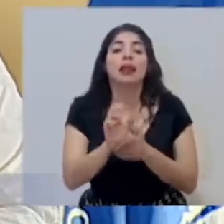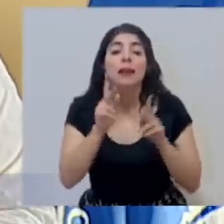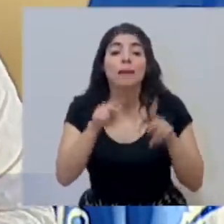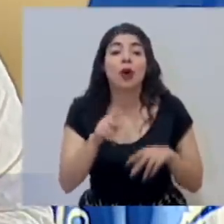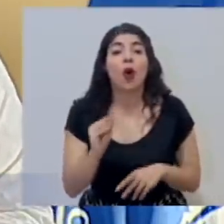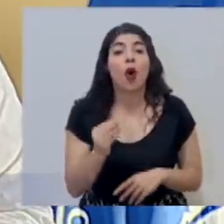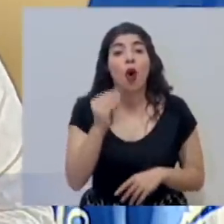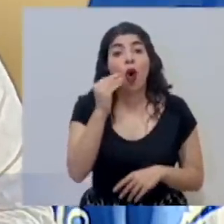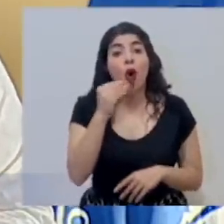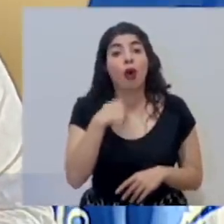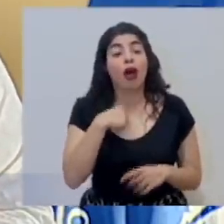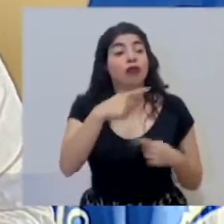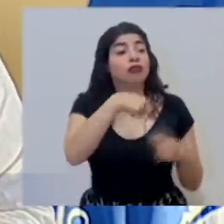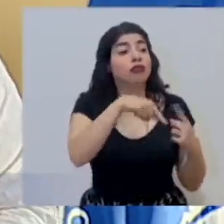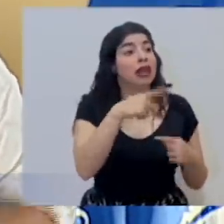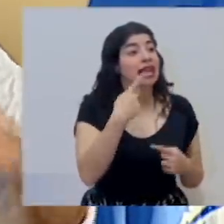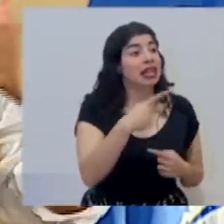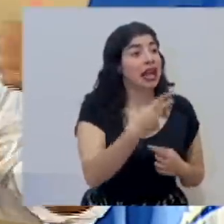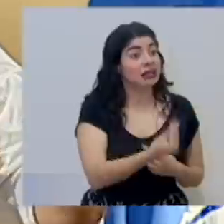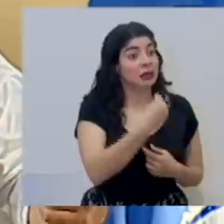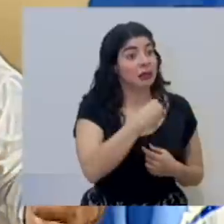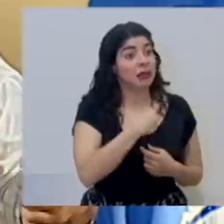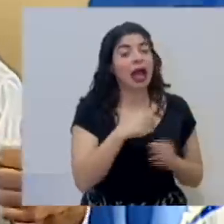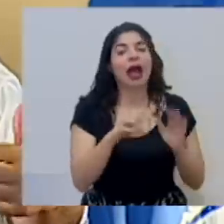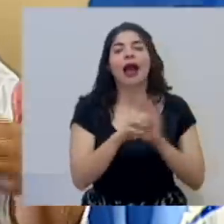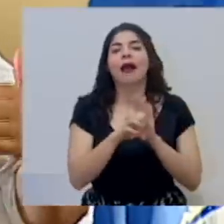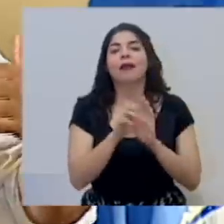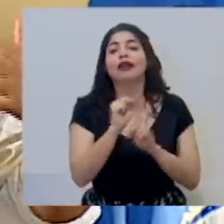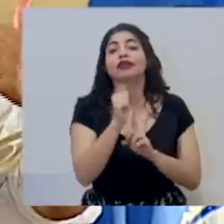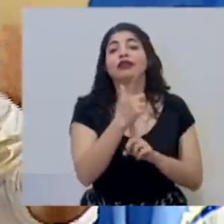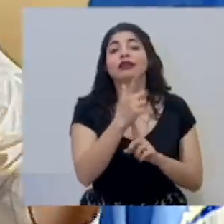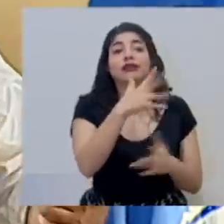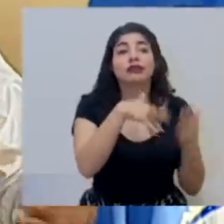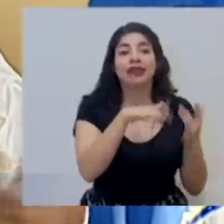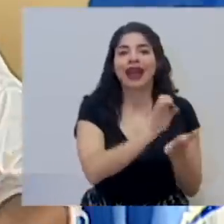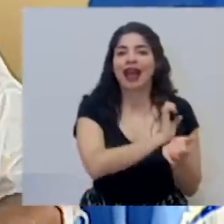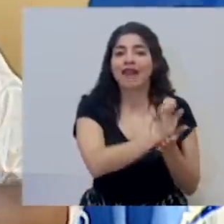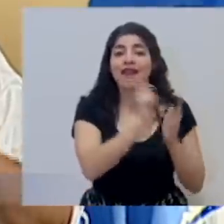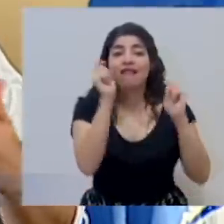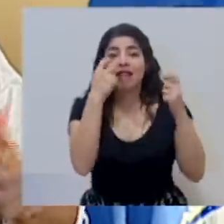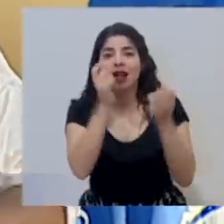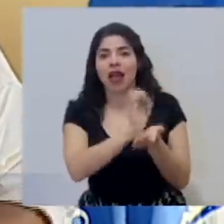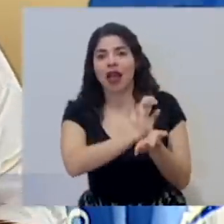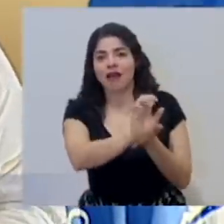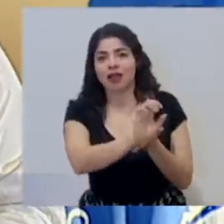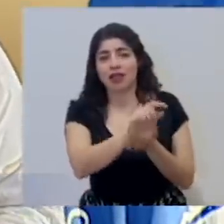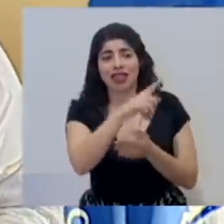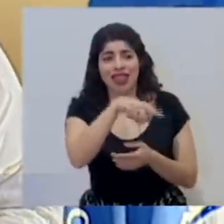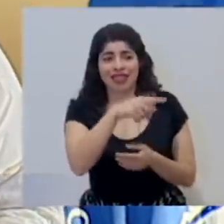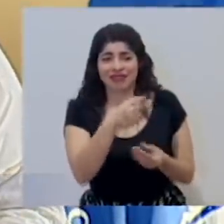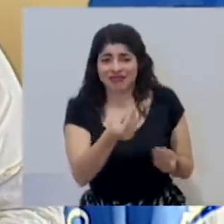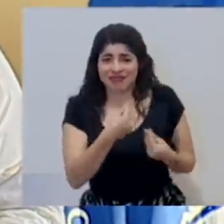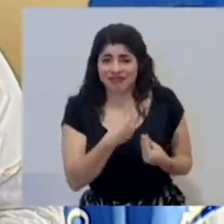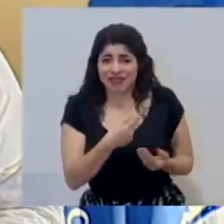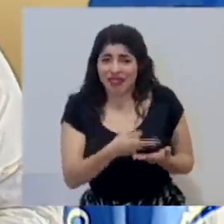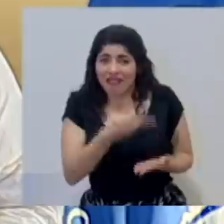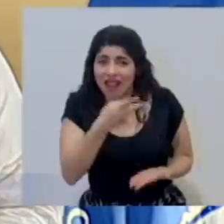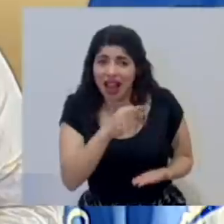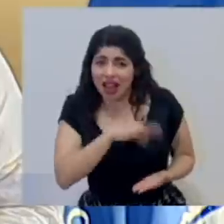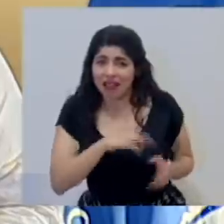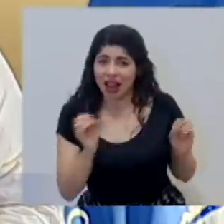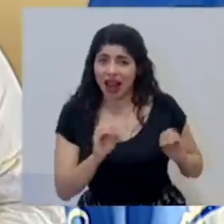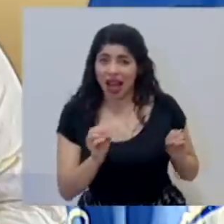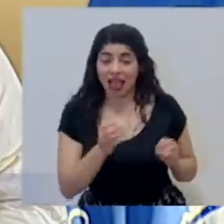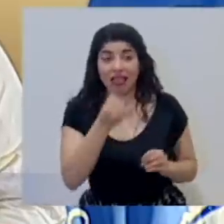evitando que las personas jóvenes se expongan a situaciones de riesgo, como actividades sociales, como fiestas, actividades que no generan ningún valor